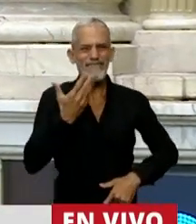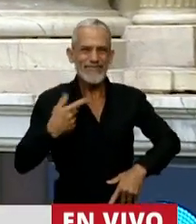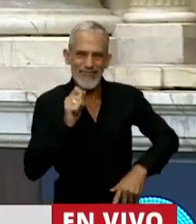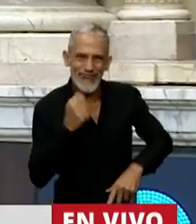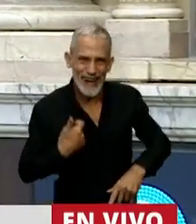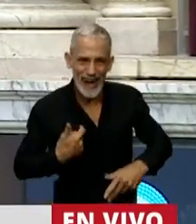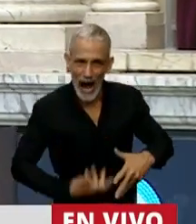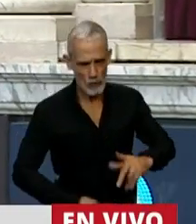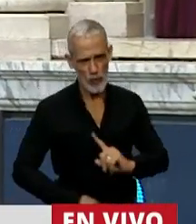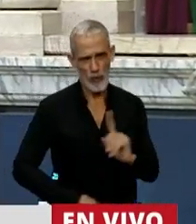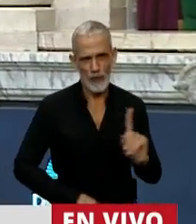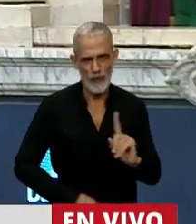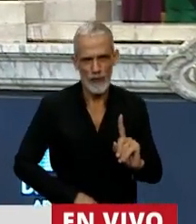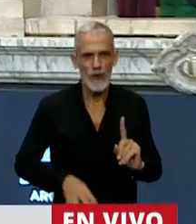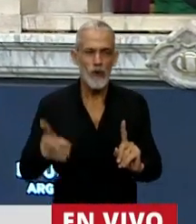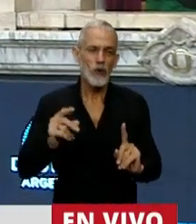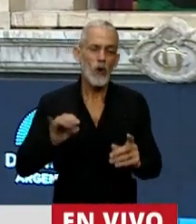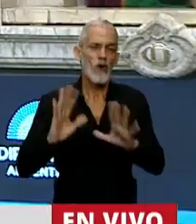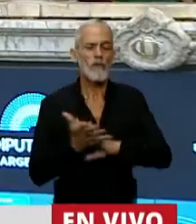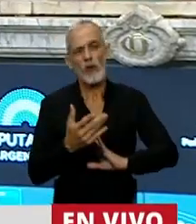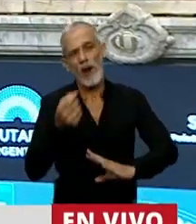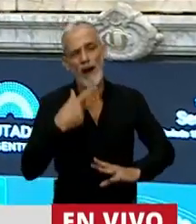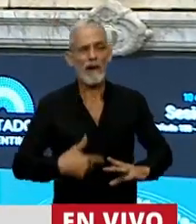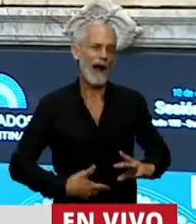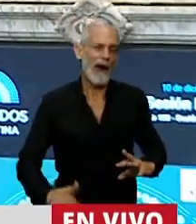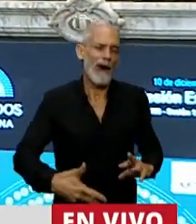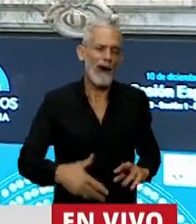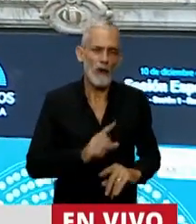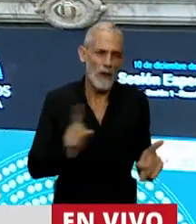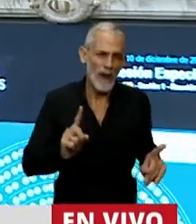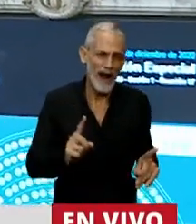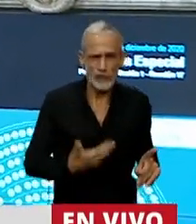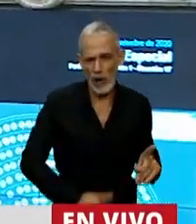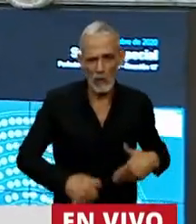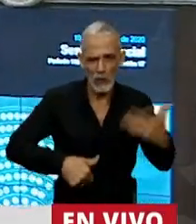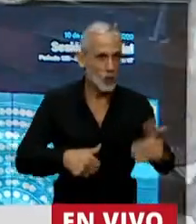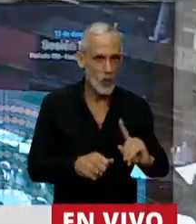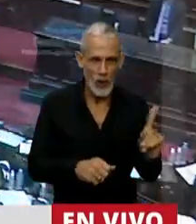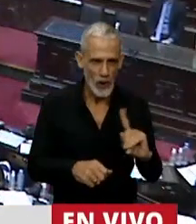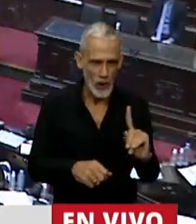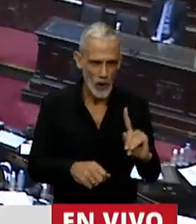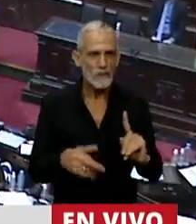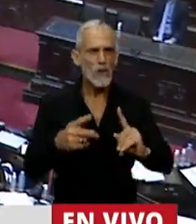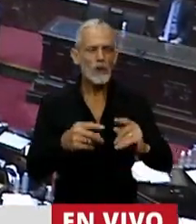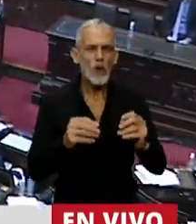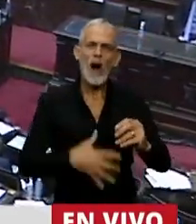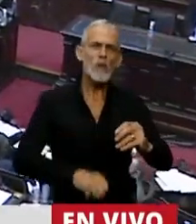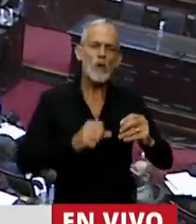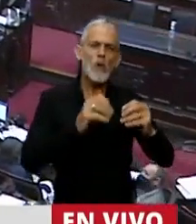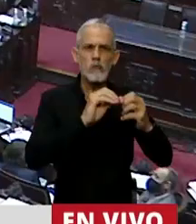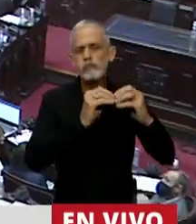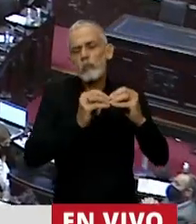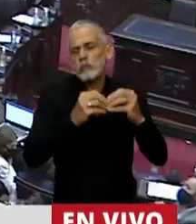mucho menos se usa el aborto como método anticonceptivo. Pero los abortos, por múltiples razones